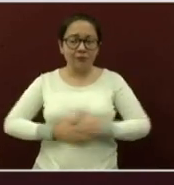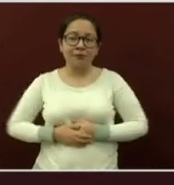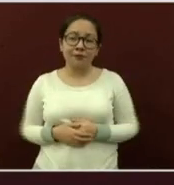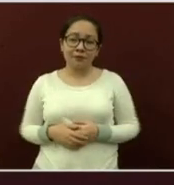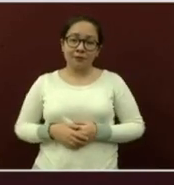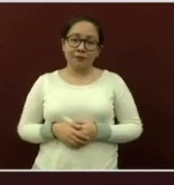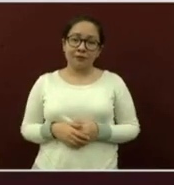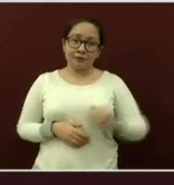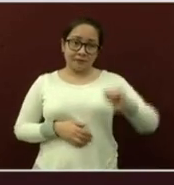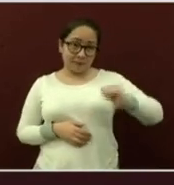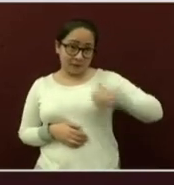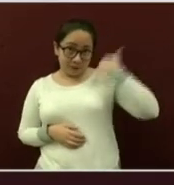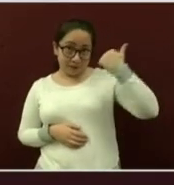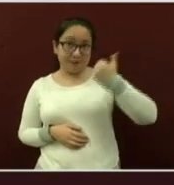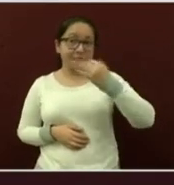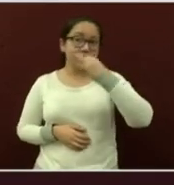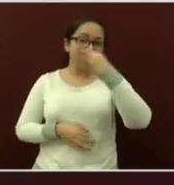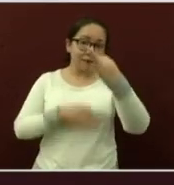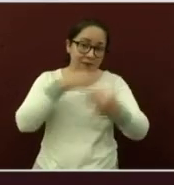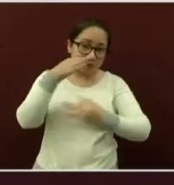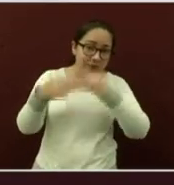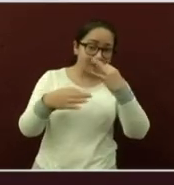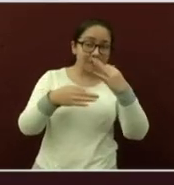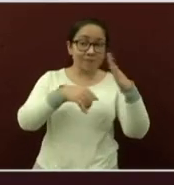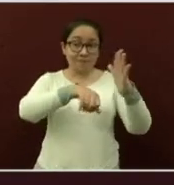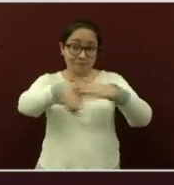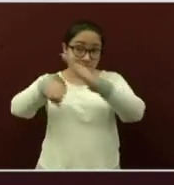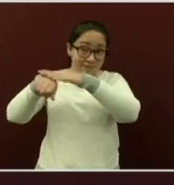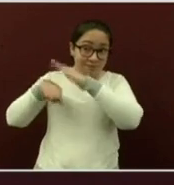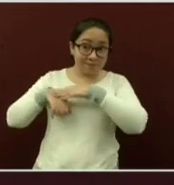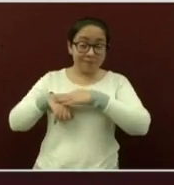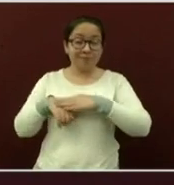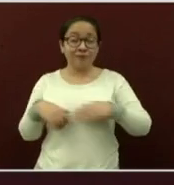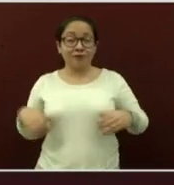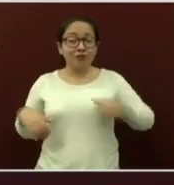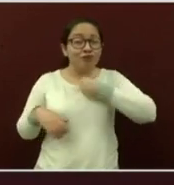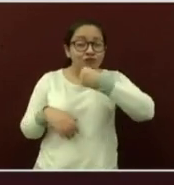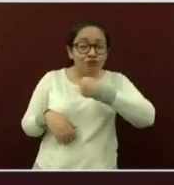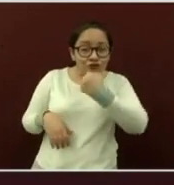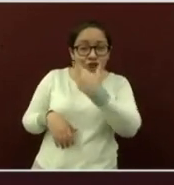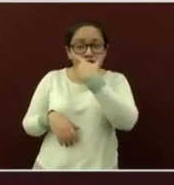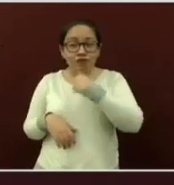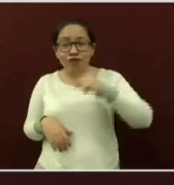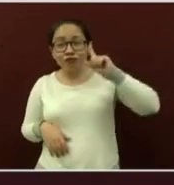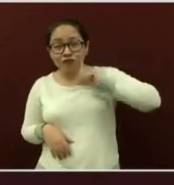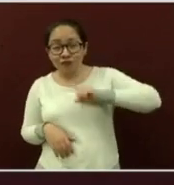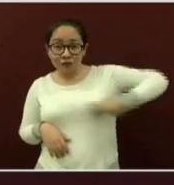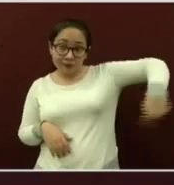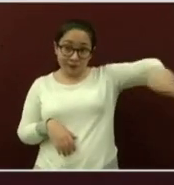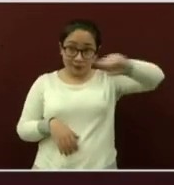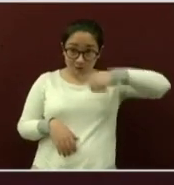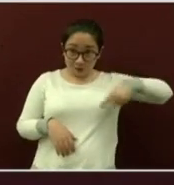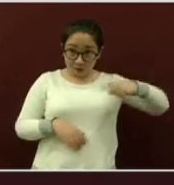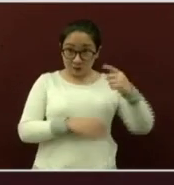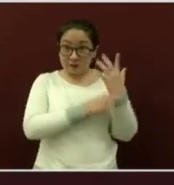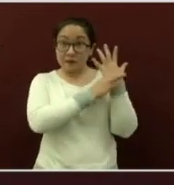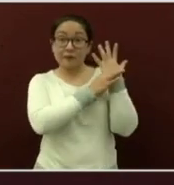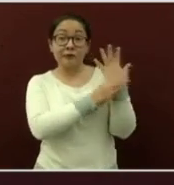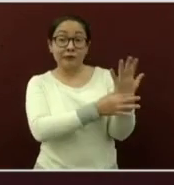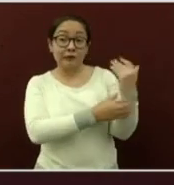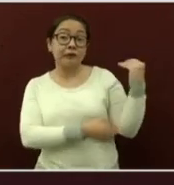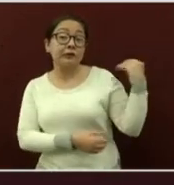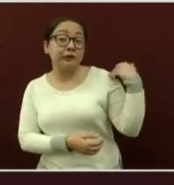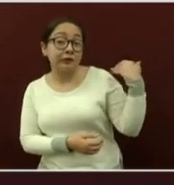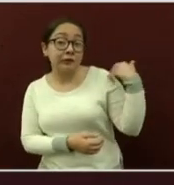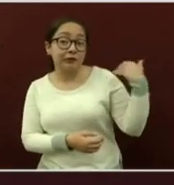aprovecho para saludar a las y los adultos que me dijeron, me comentaron